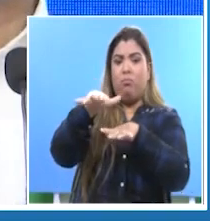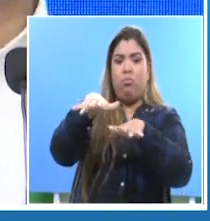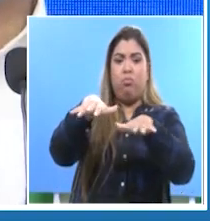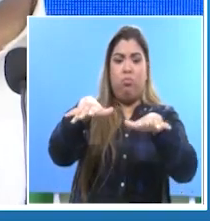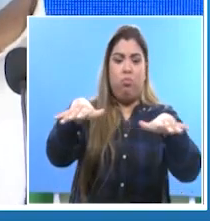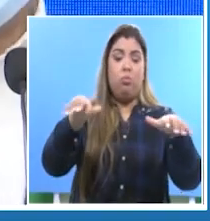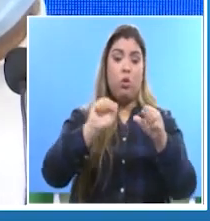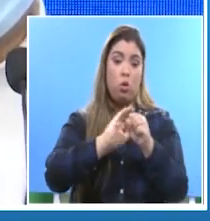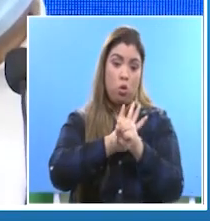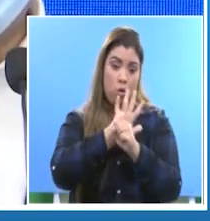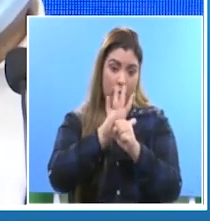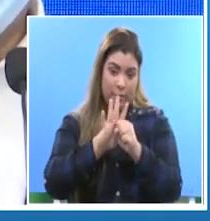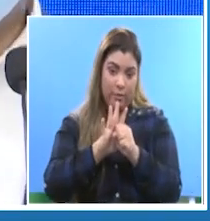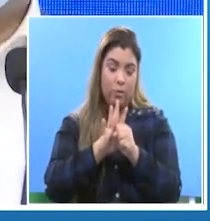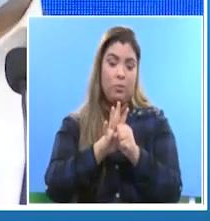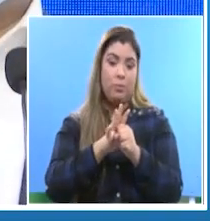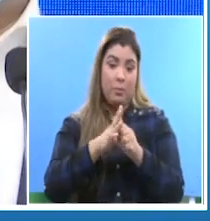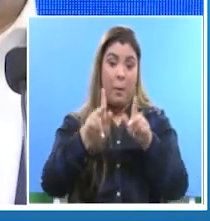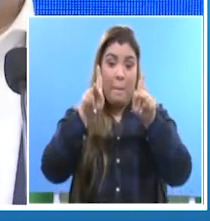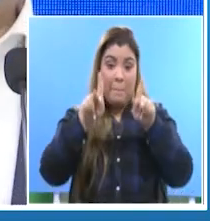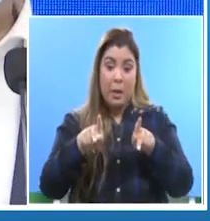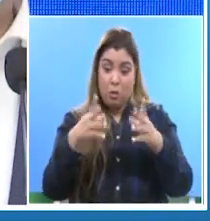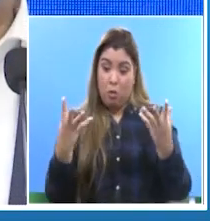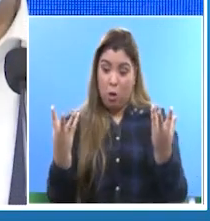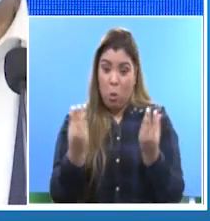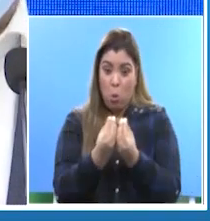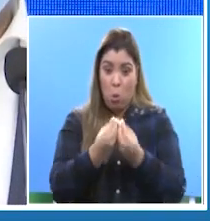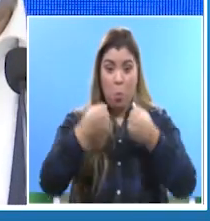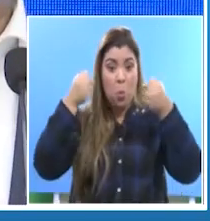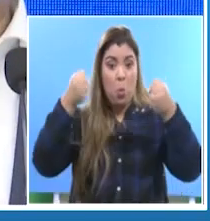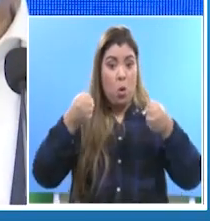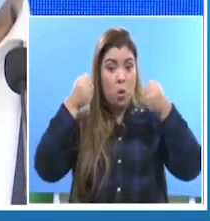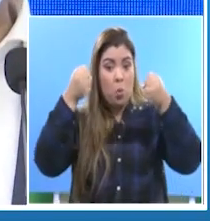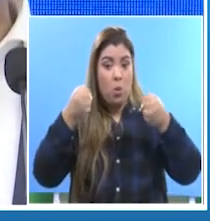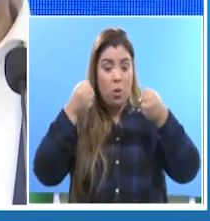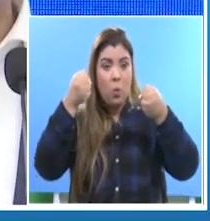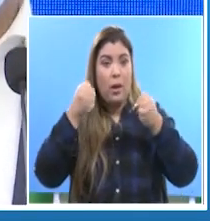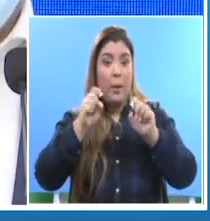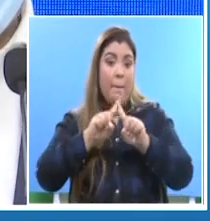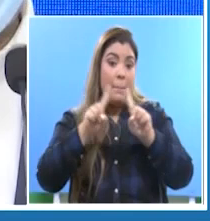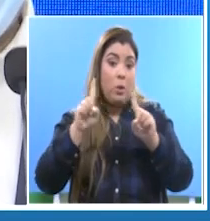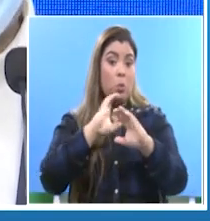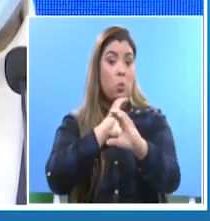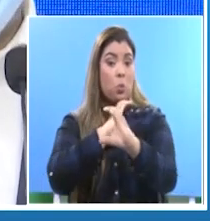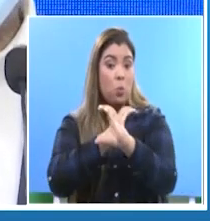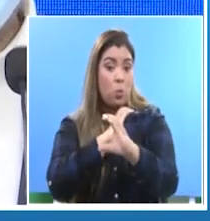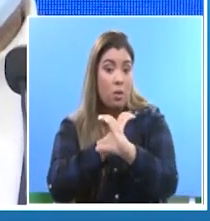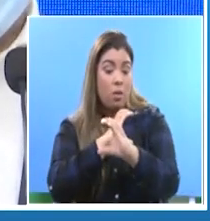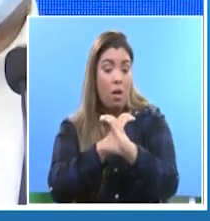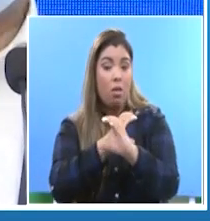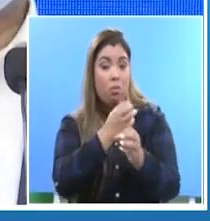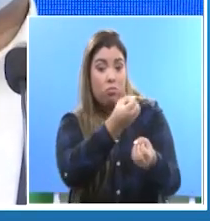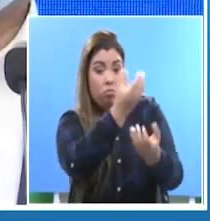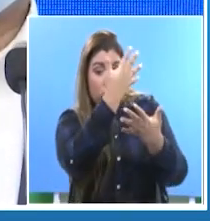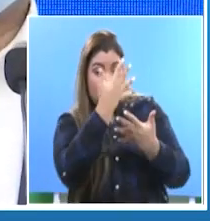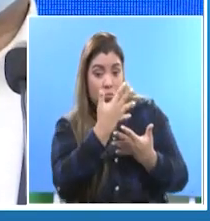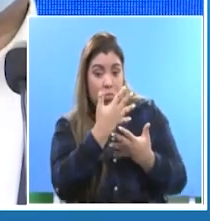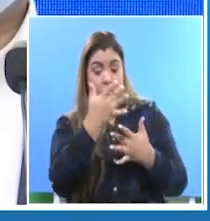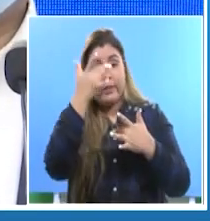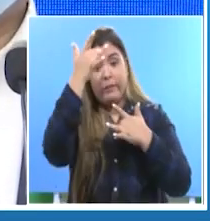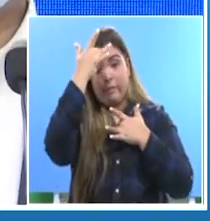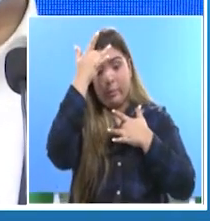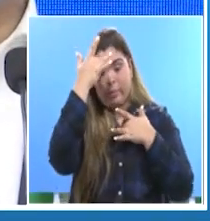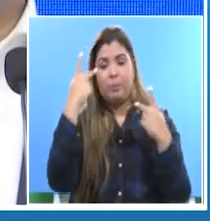para que las personas que están asistiendo a este tipo de actividades pudiera